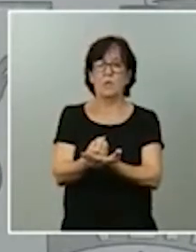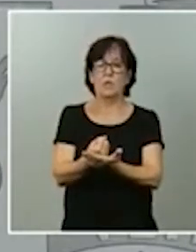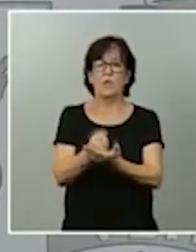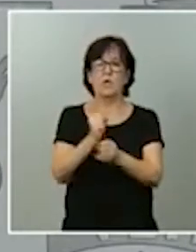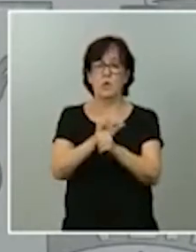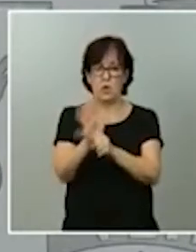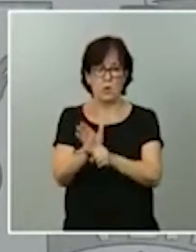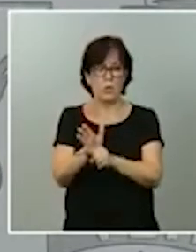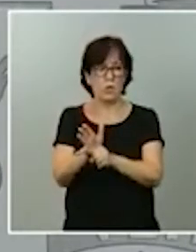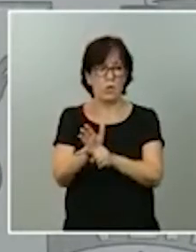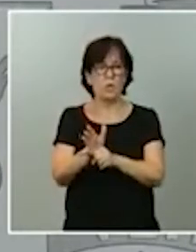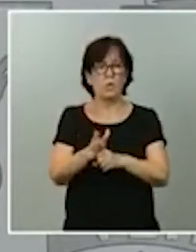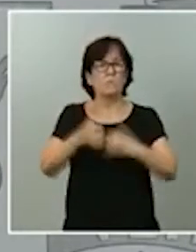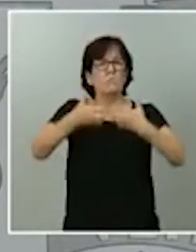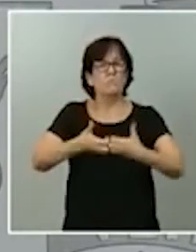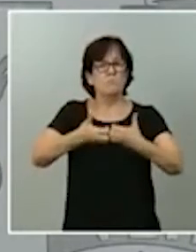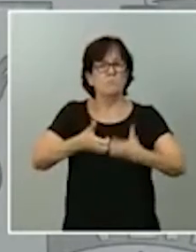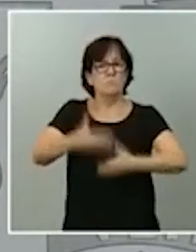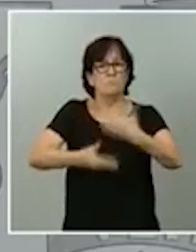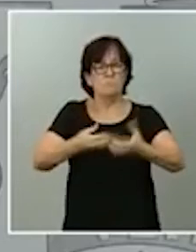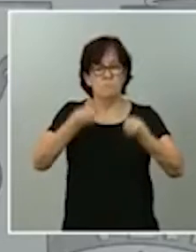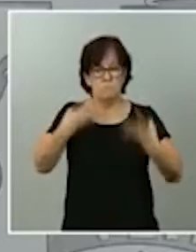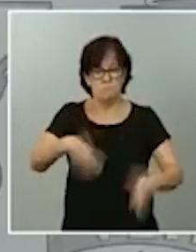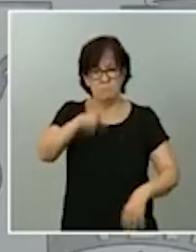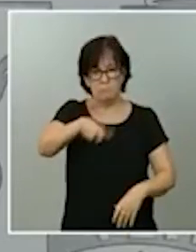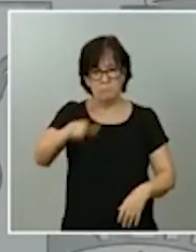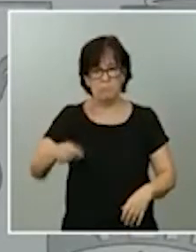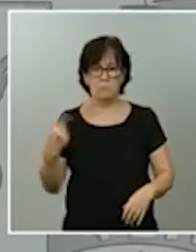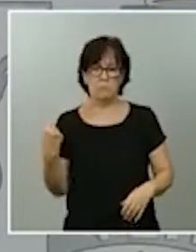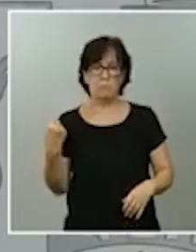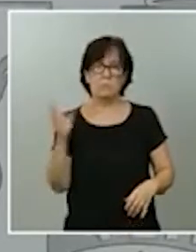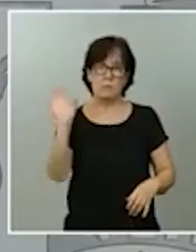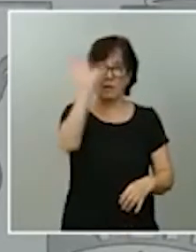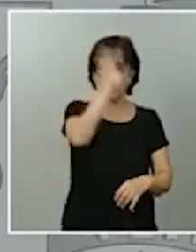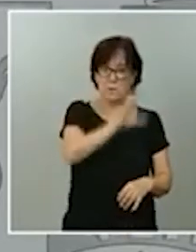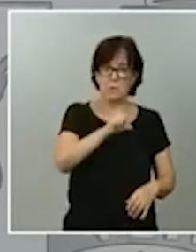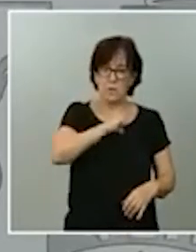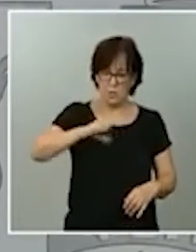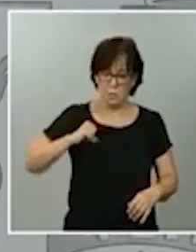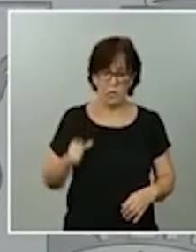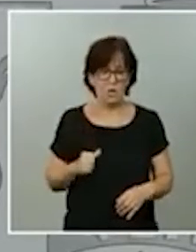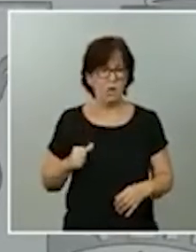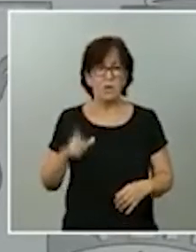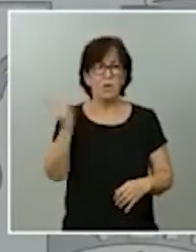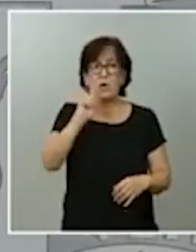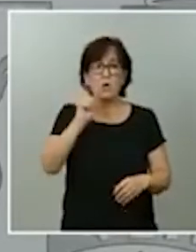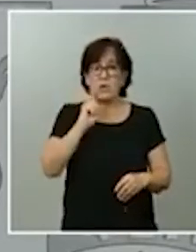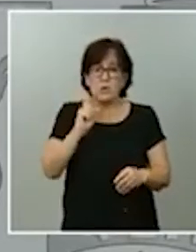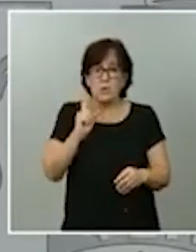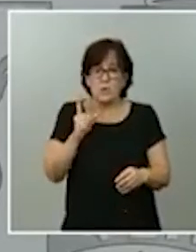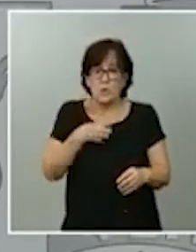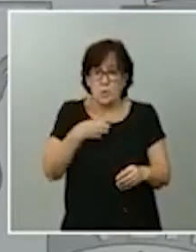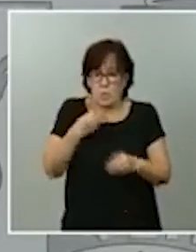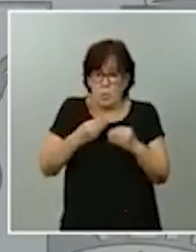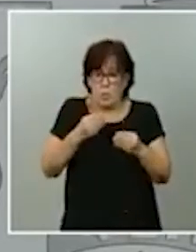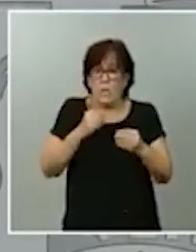plenamente operativa para los ciudadanos de todas y cada una de las comunidades autónomas no hay razón para que no sea así y tres